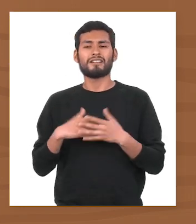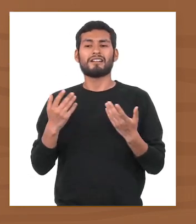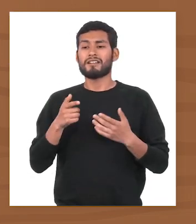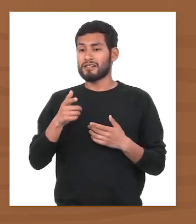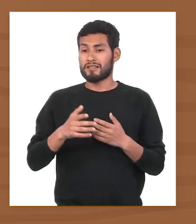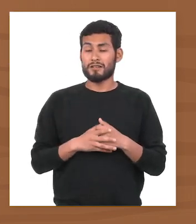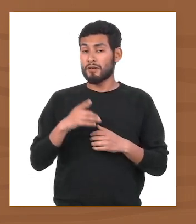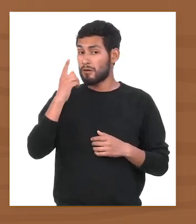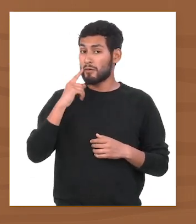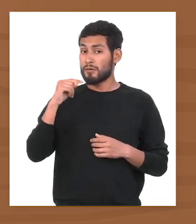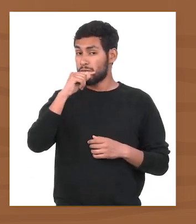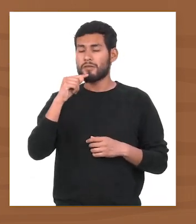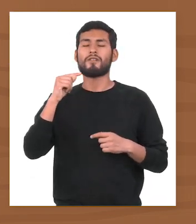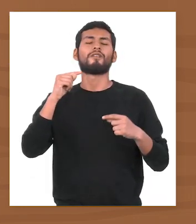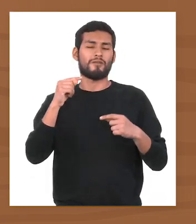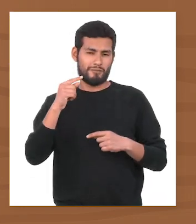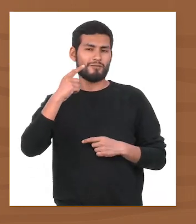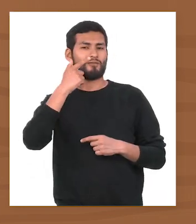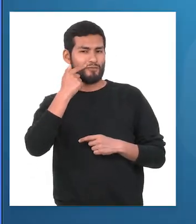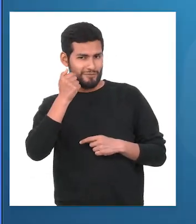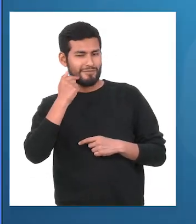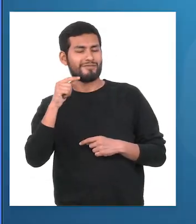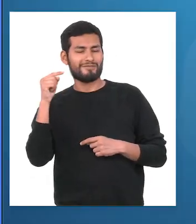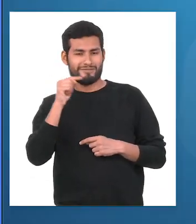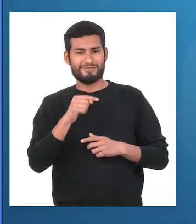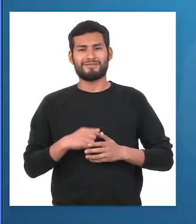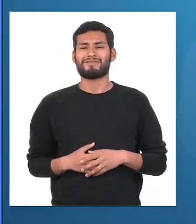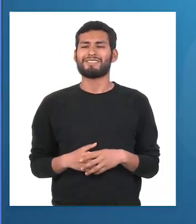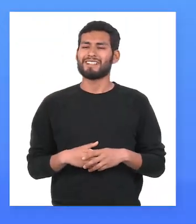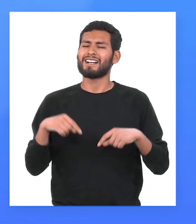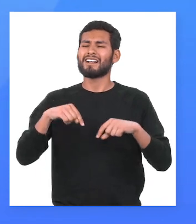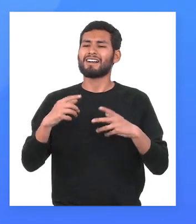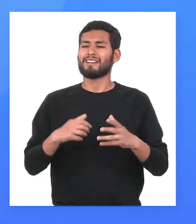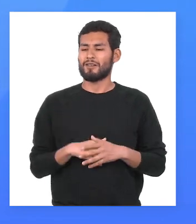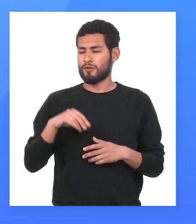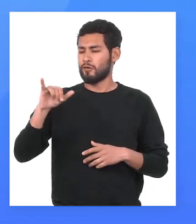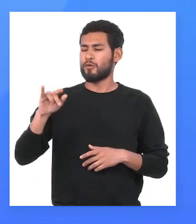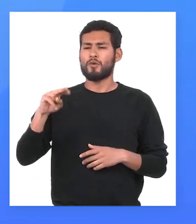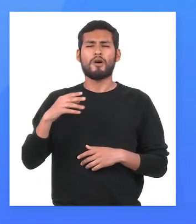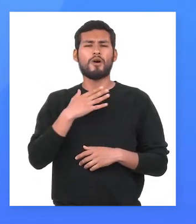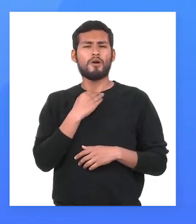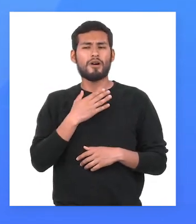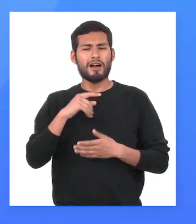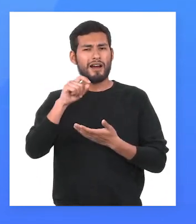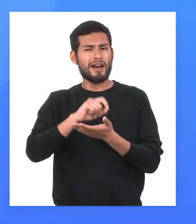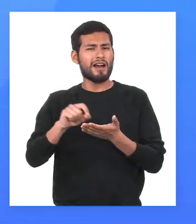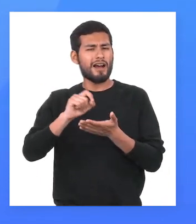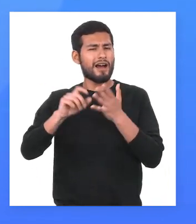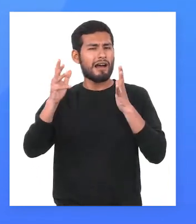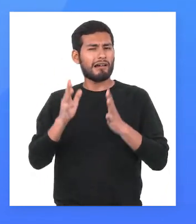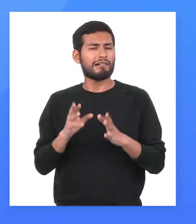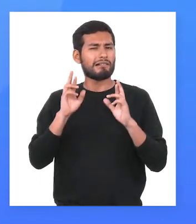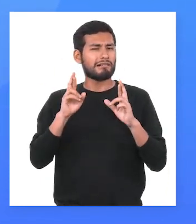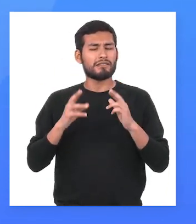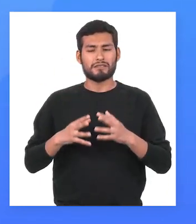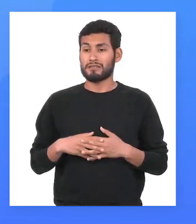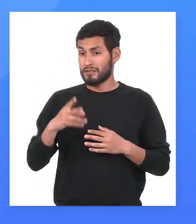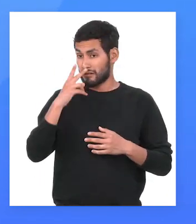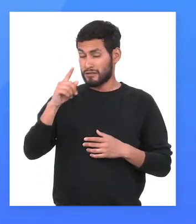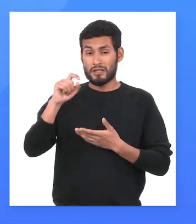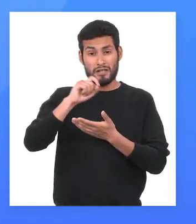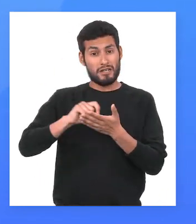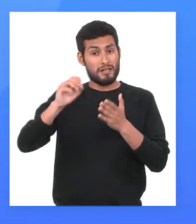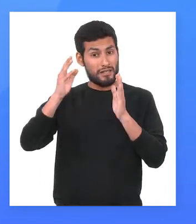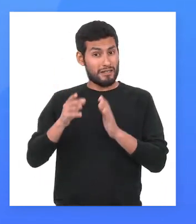que la palabra pertenece al género masculino. Veamos otro ejemplo. A Juan le gustaría ser escritor. Quedémonos con la